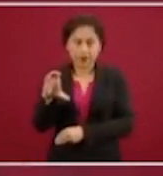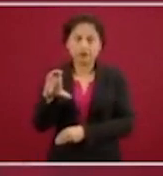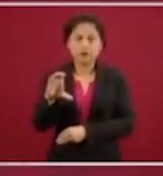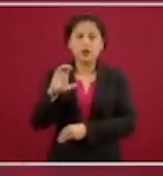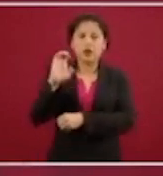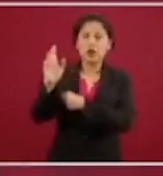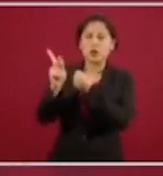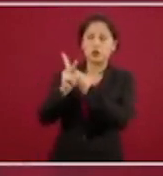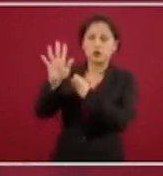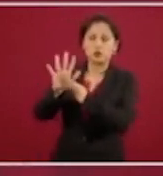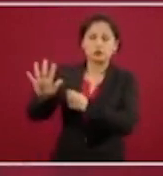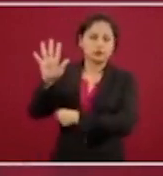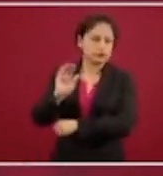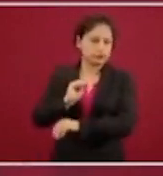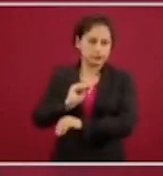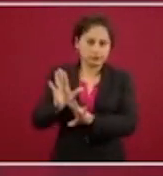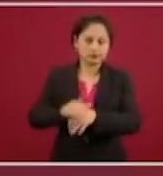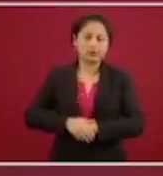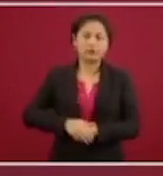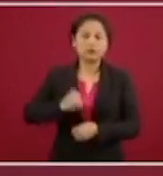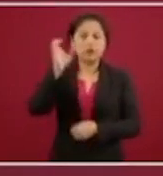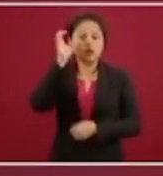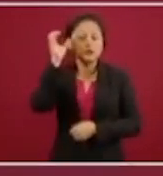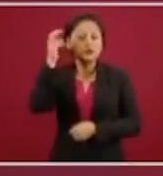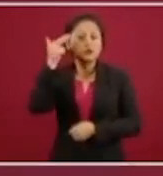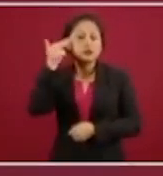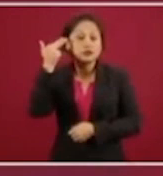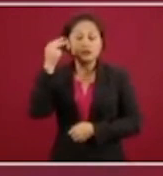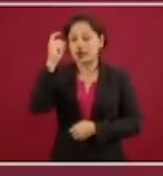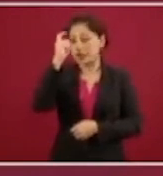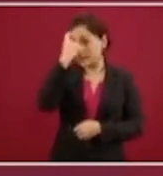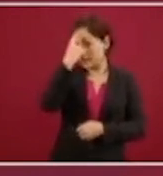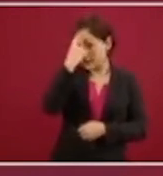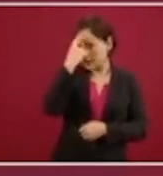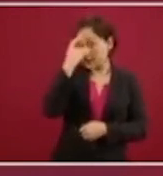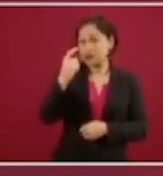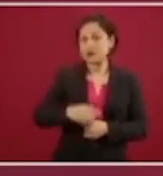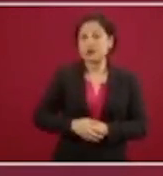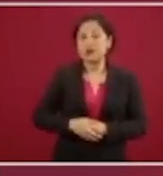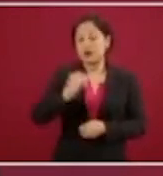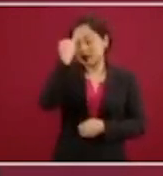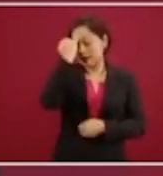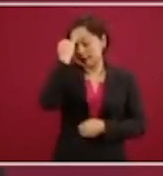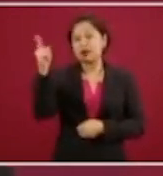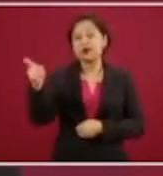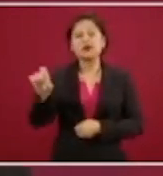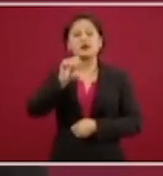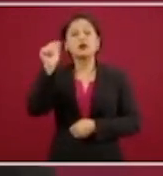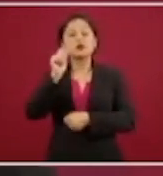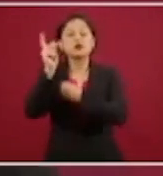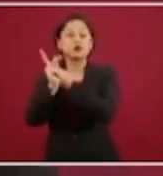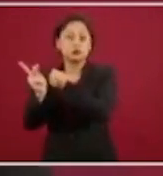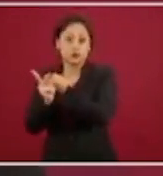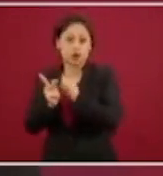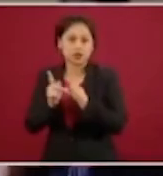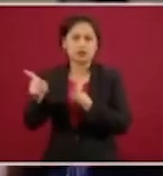Europea por supuesto, China, India y después, desde luego, hay otros países que también